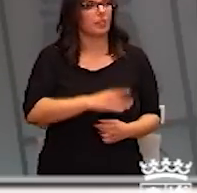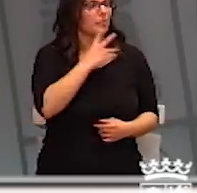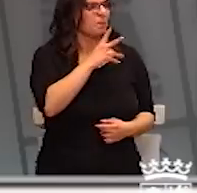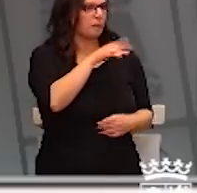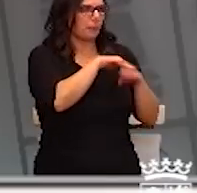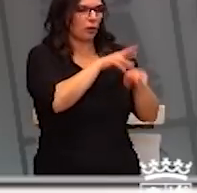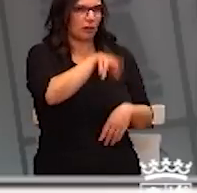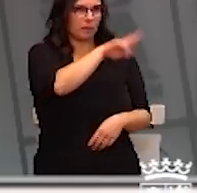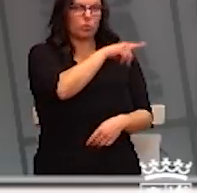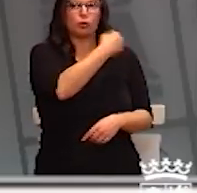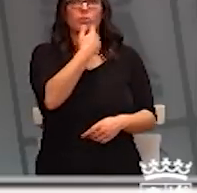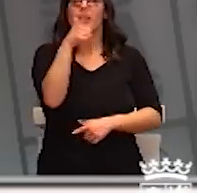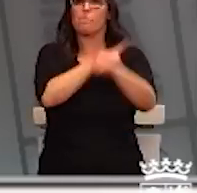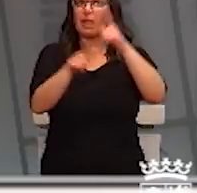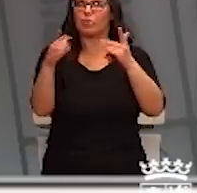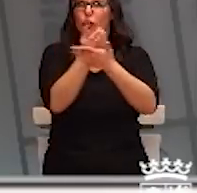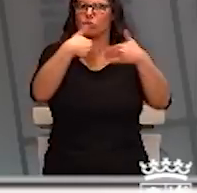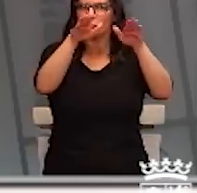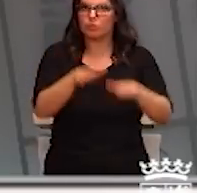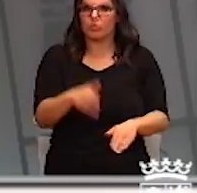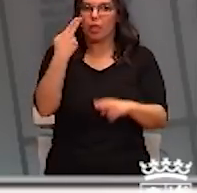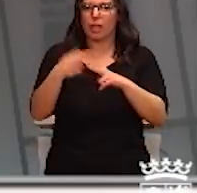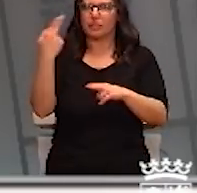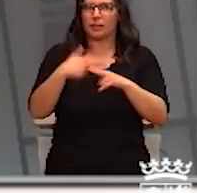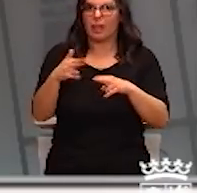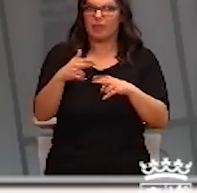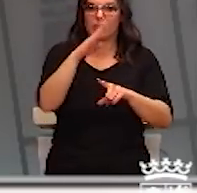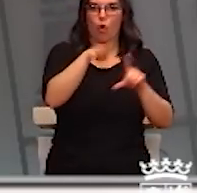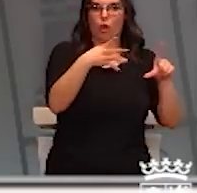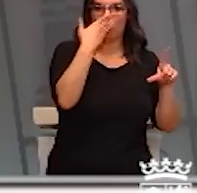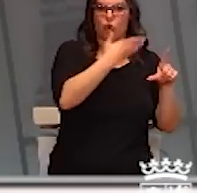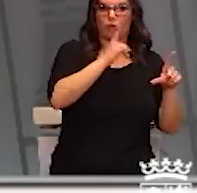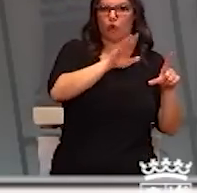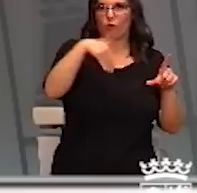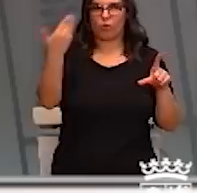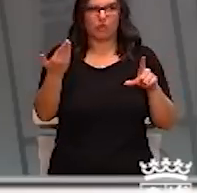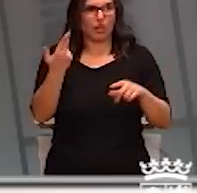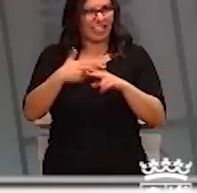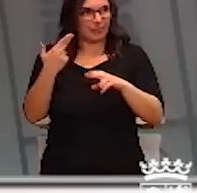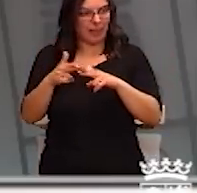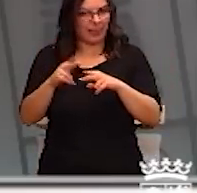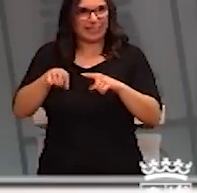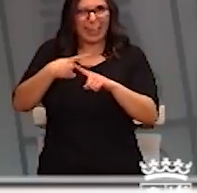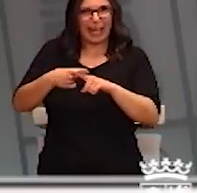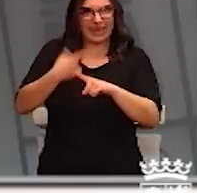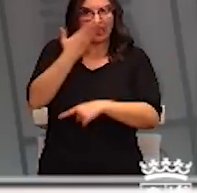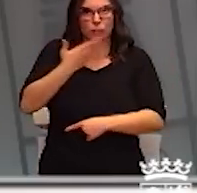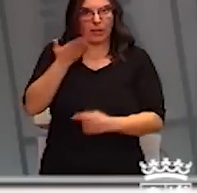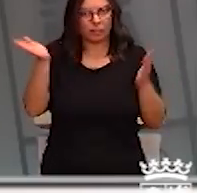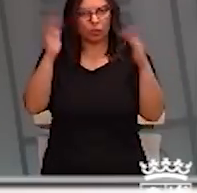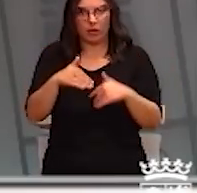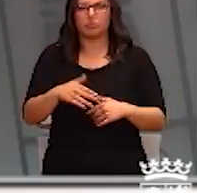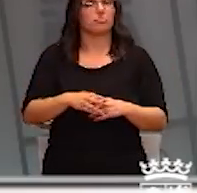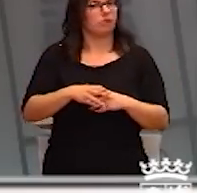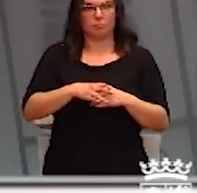insista, ha dicho que se suspenden todos los viajes y actividades más allá de la hora lectiva, entonces, ¿en toda la comunidad no habrá actividades extraescolares o…? No habrá